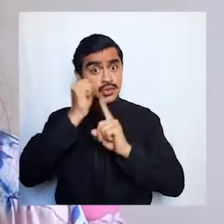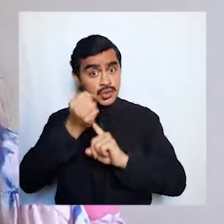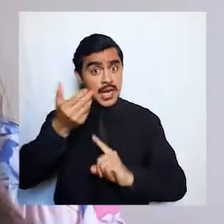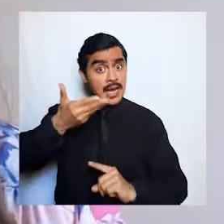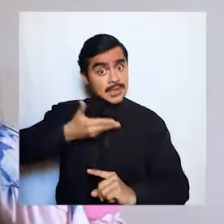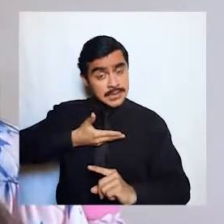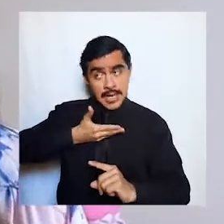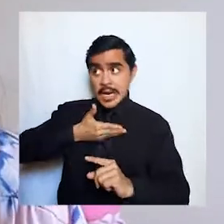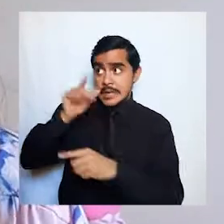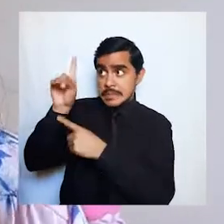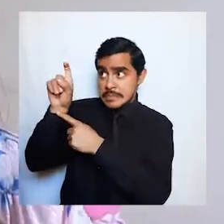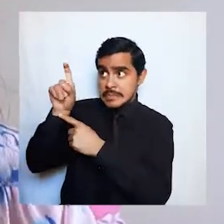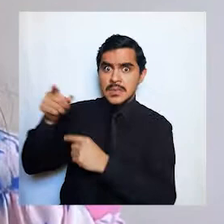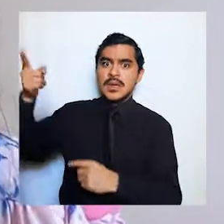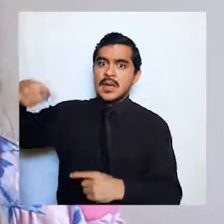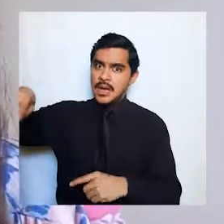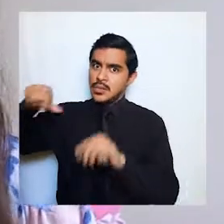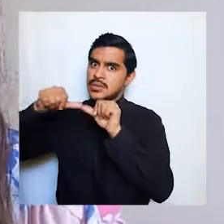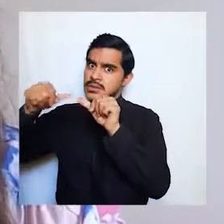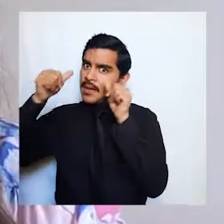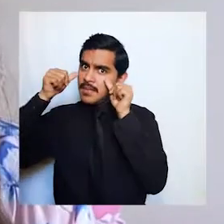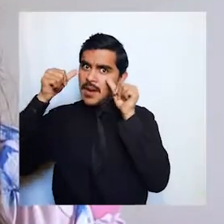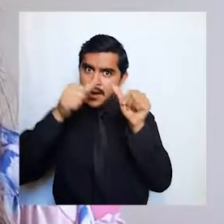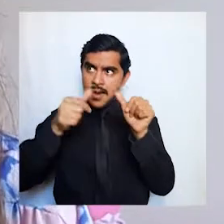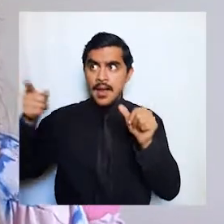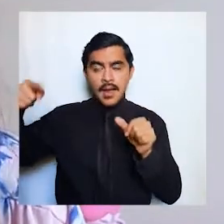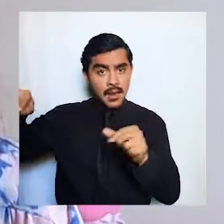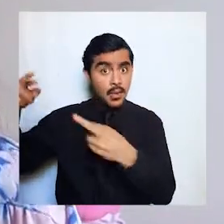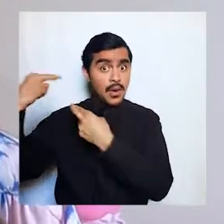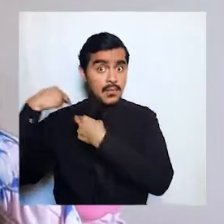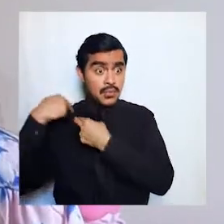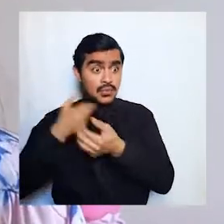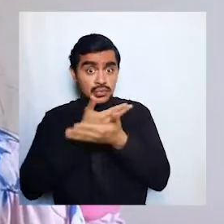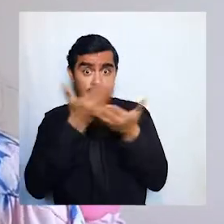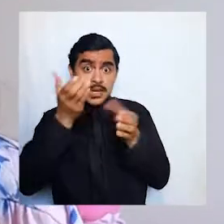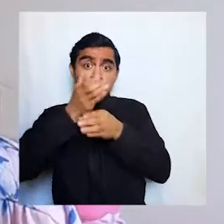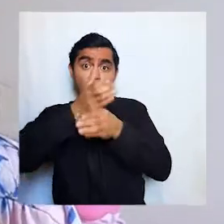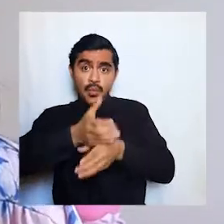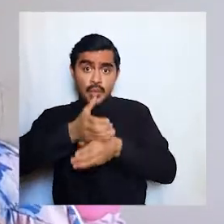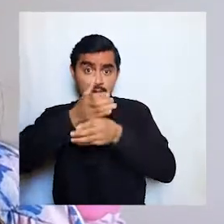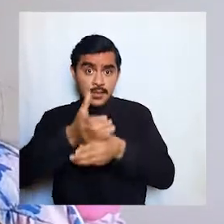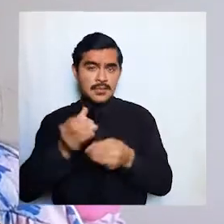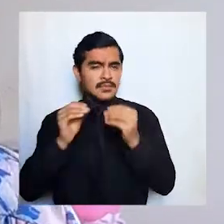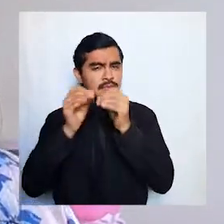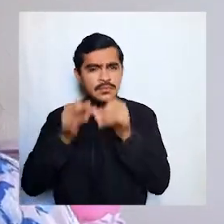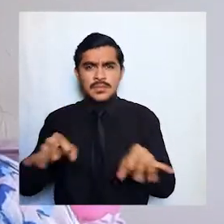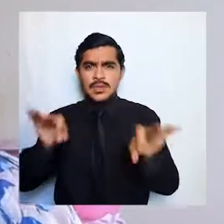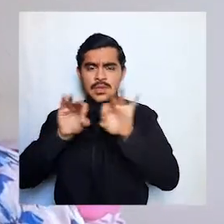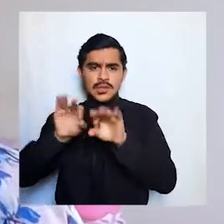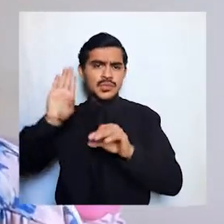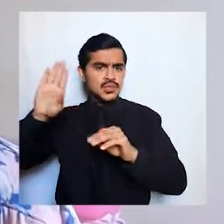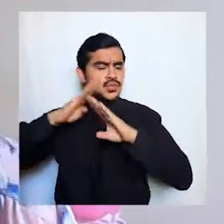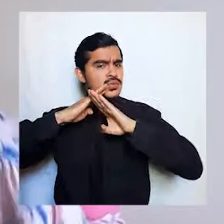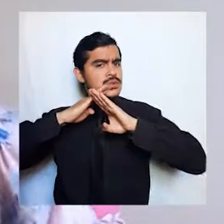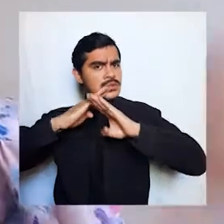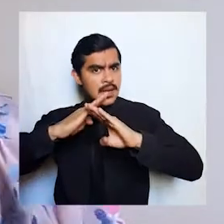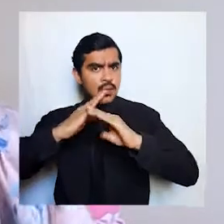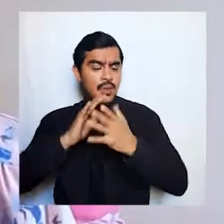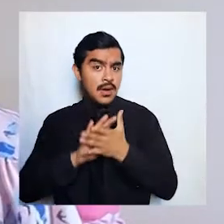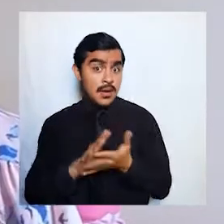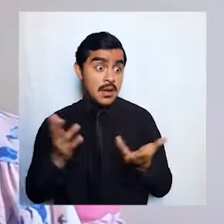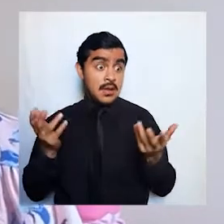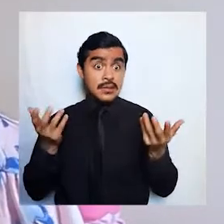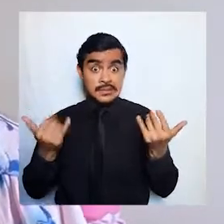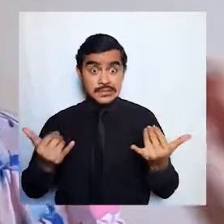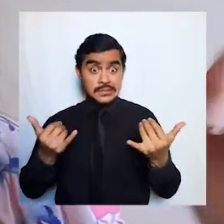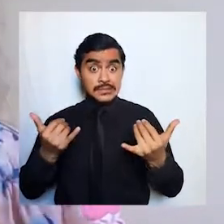y que ellos estén pendientes porque ellos siempre van a velar por ustedes y lo más importante es su seguridad porque así